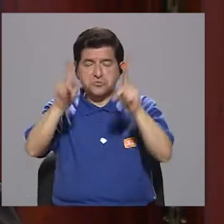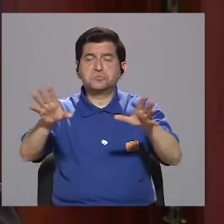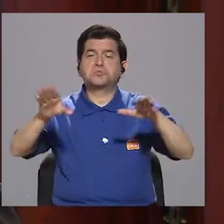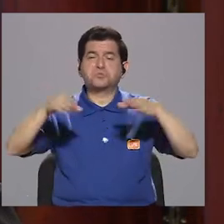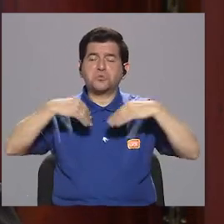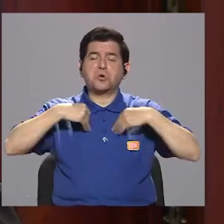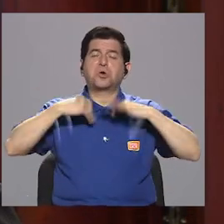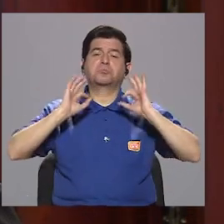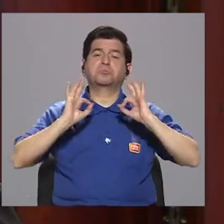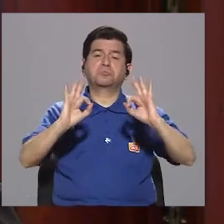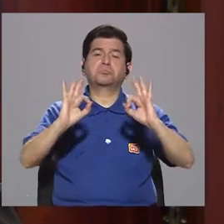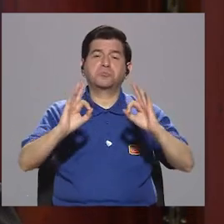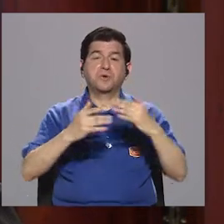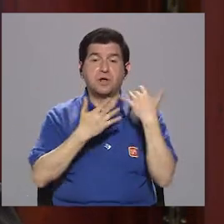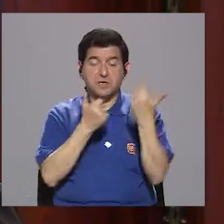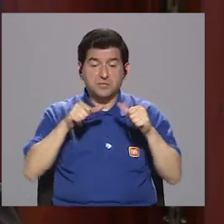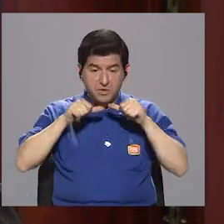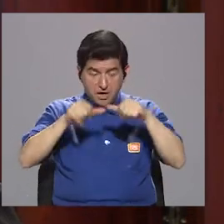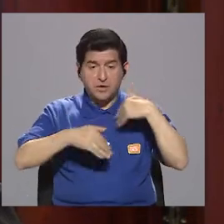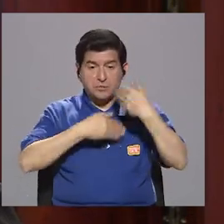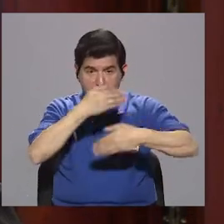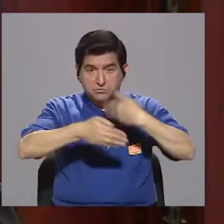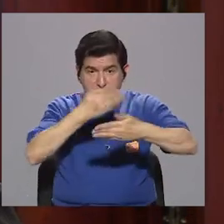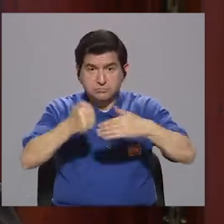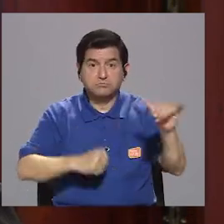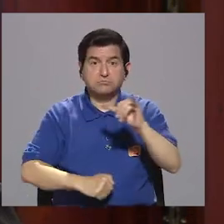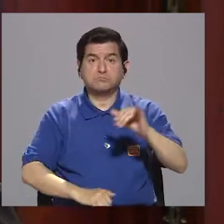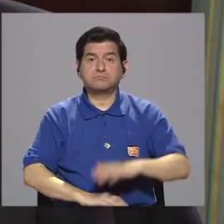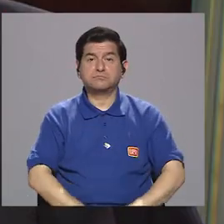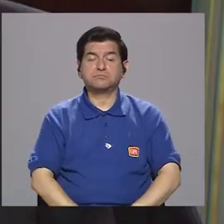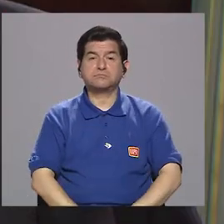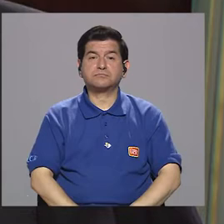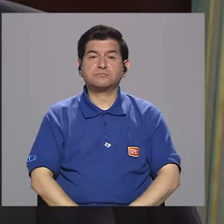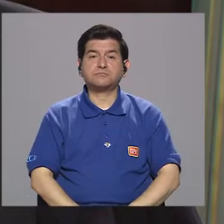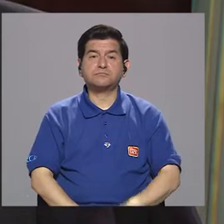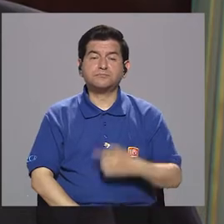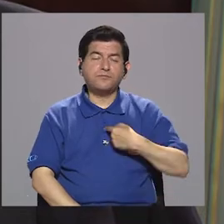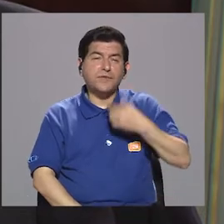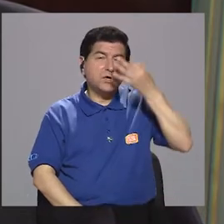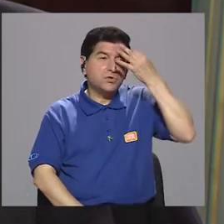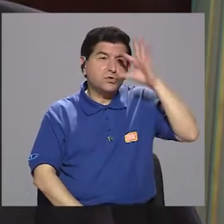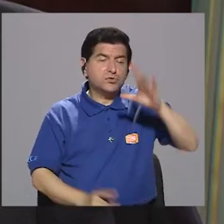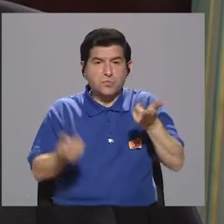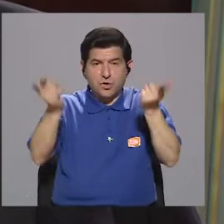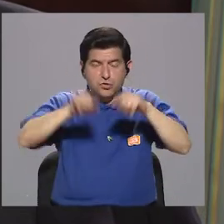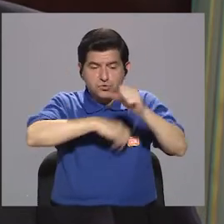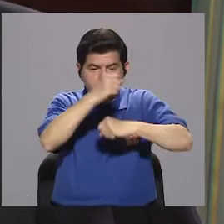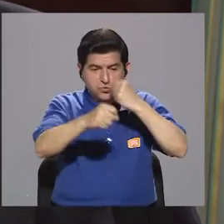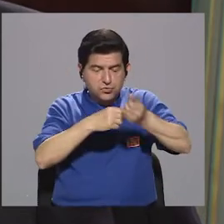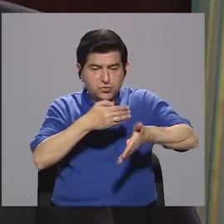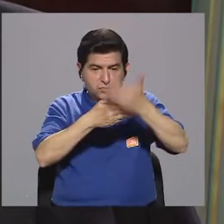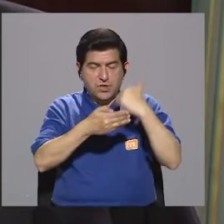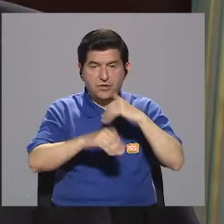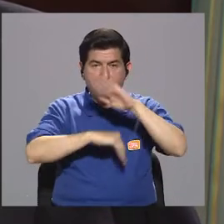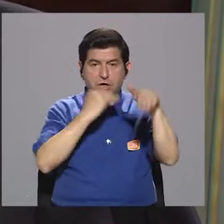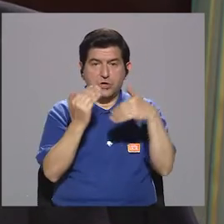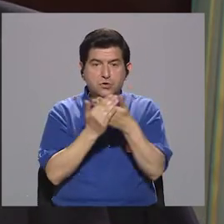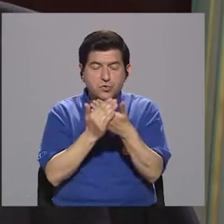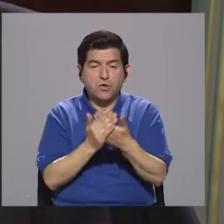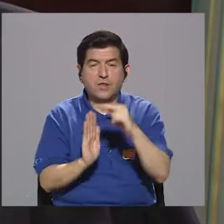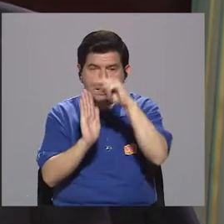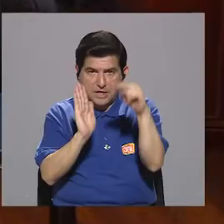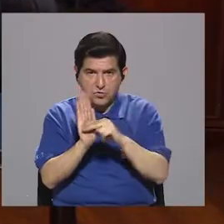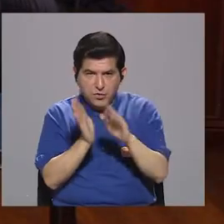recibido con agrado y esperamos que siga siendo así. Supongo que a partir de lo sucedido del año pasado todos los lineamientos fueron más